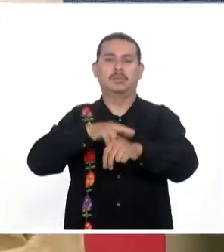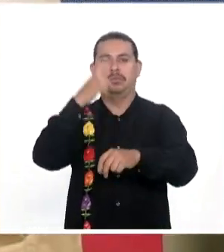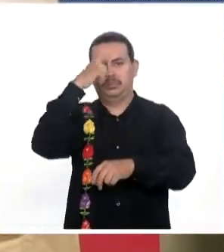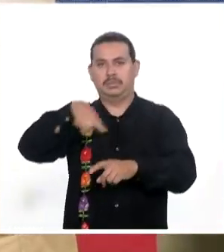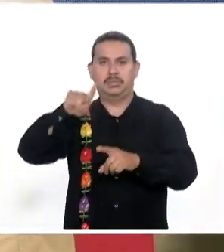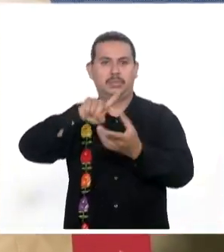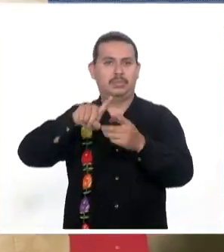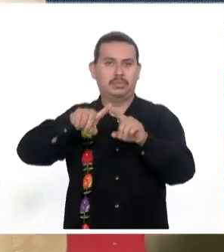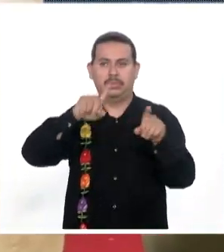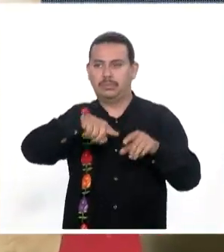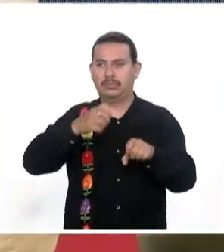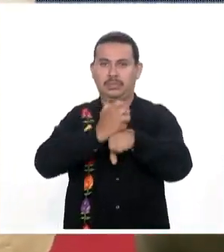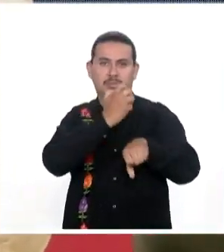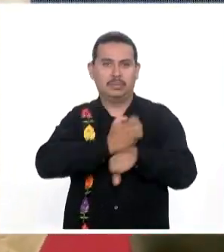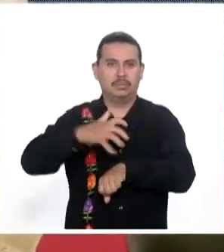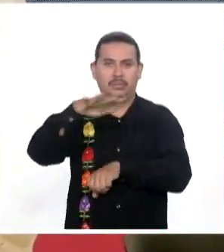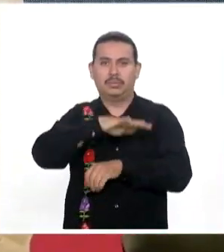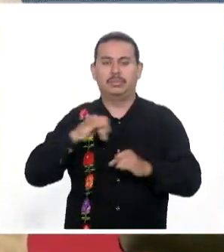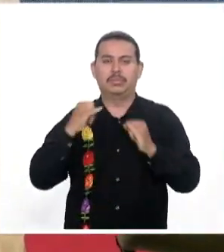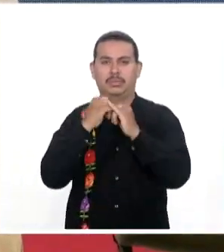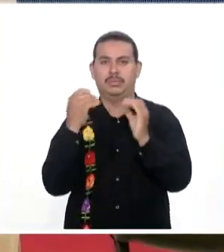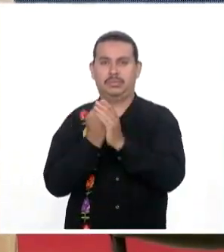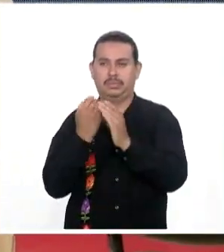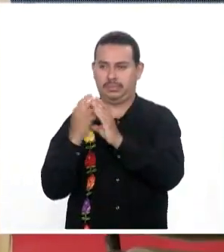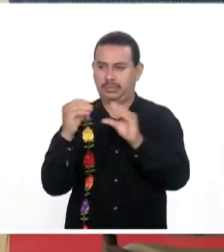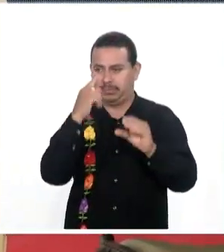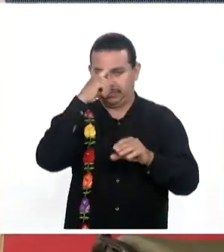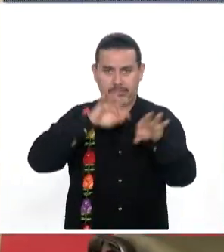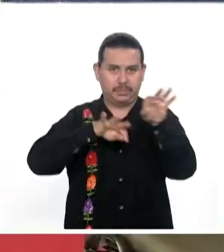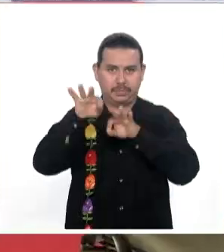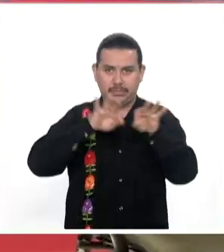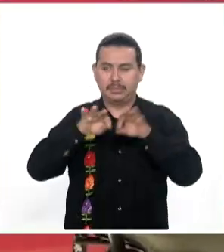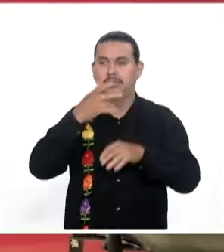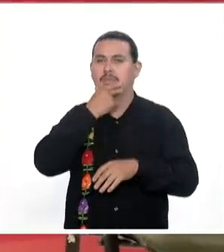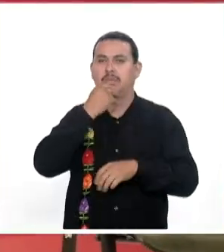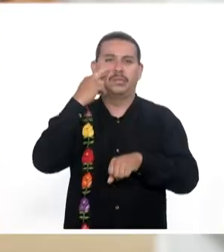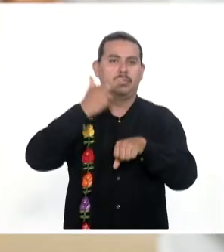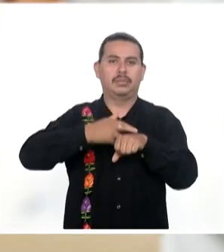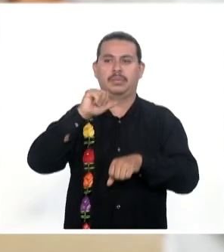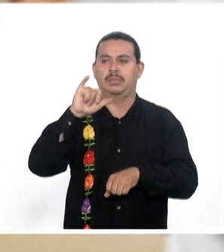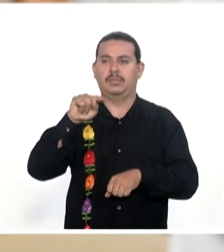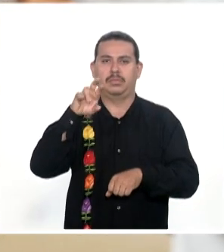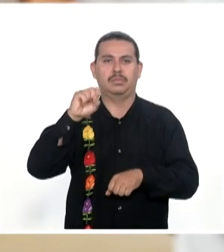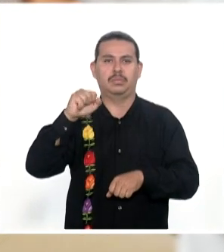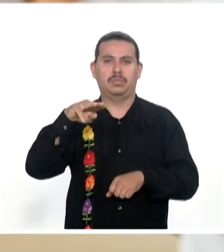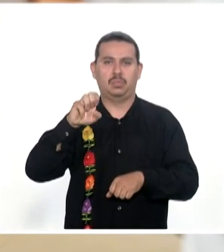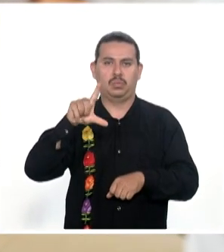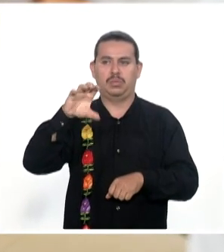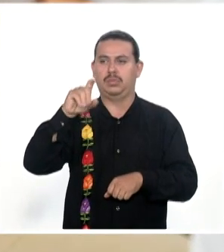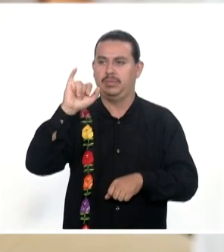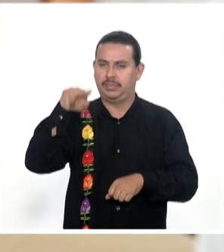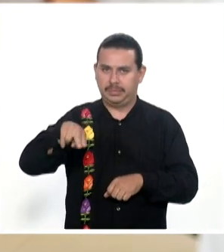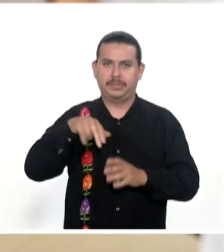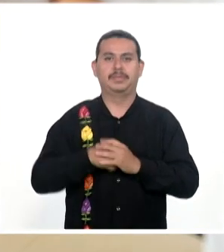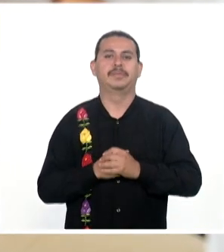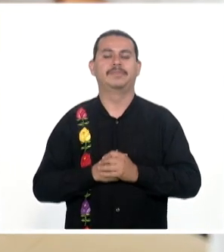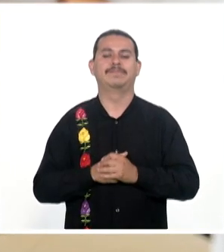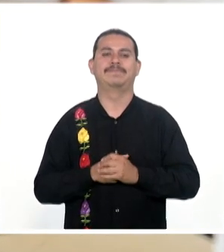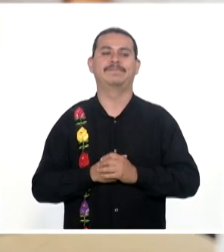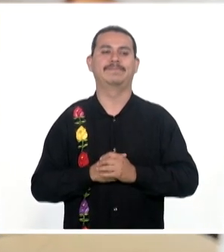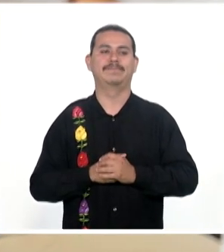organismos Descentralizados Estatales De institutos De capacitación Para el trabajo Alejandro Samuel Colín Ramírez